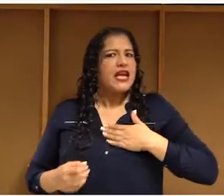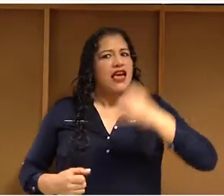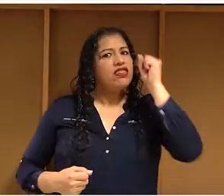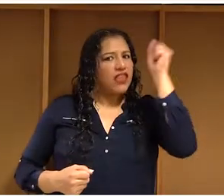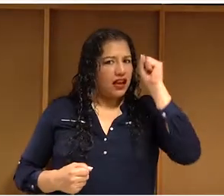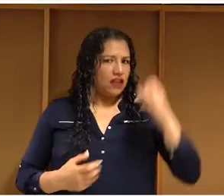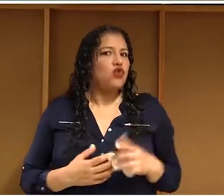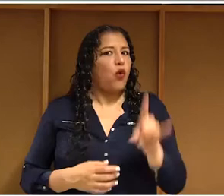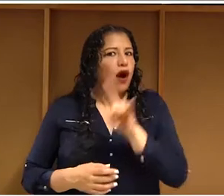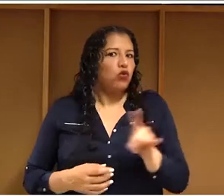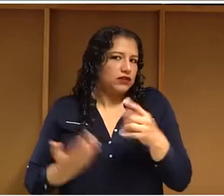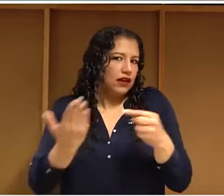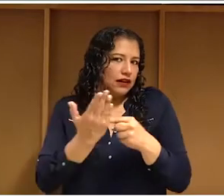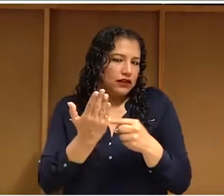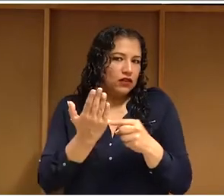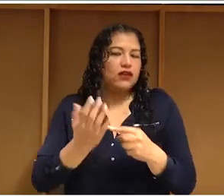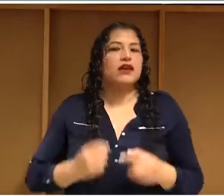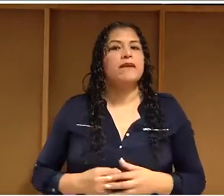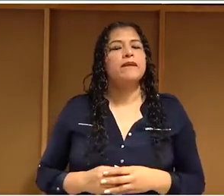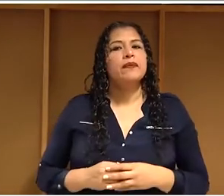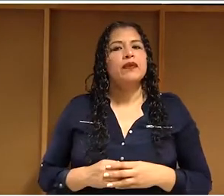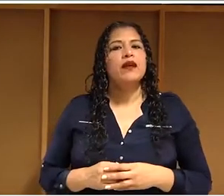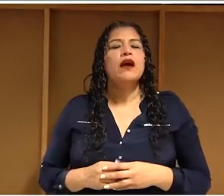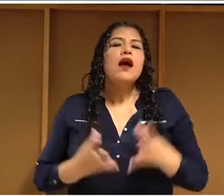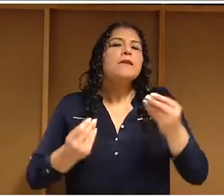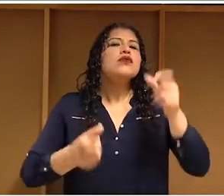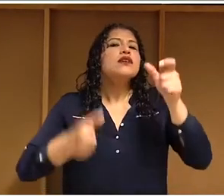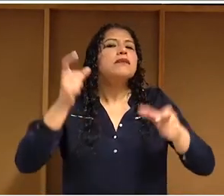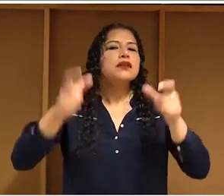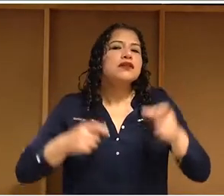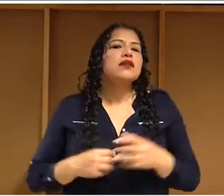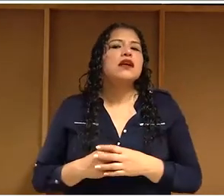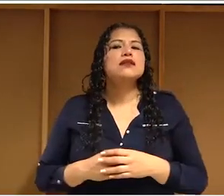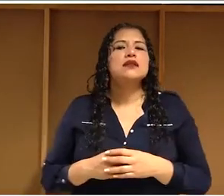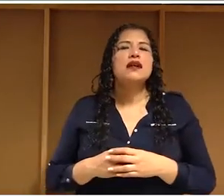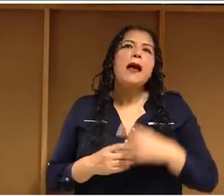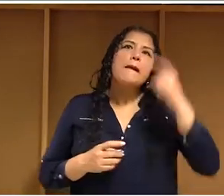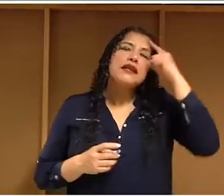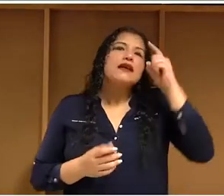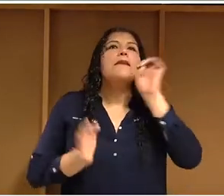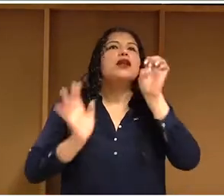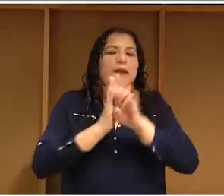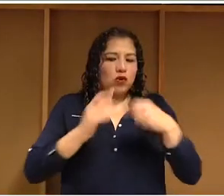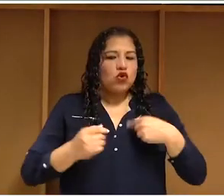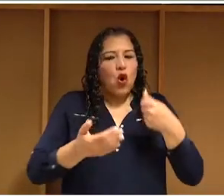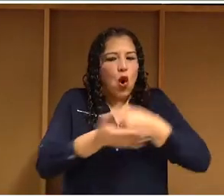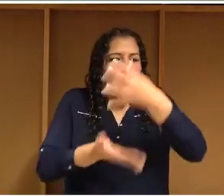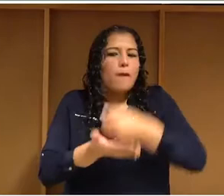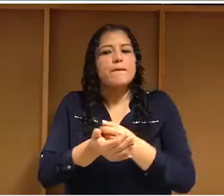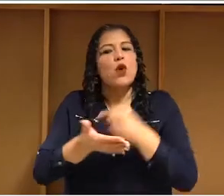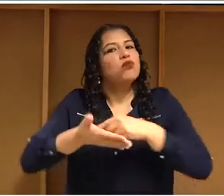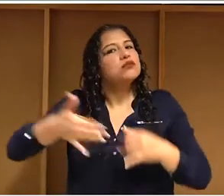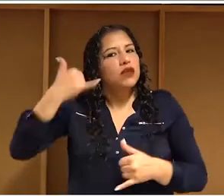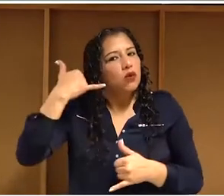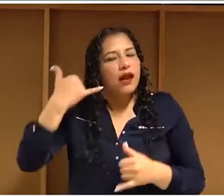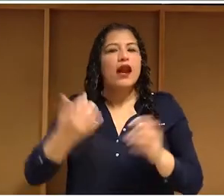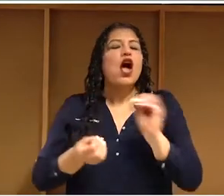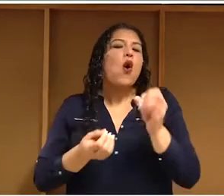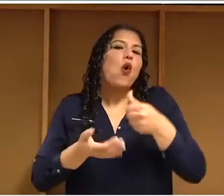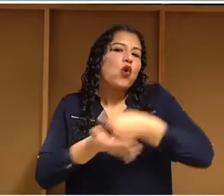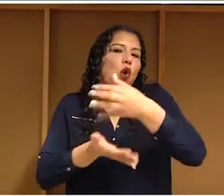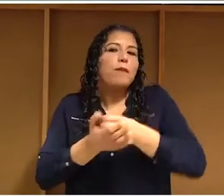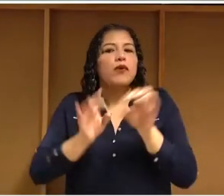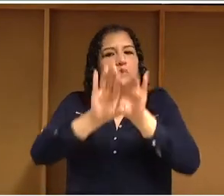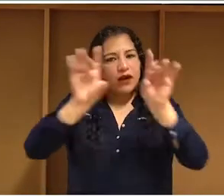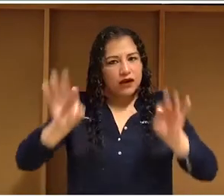que es algo que mucha gente no tiene tan claro. Mucha gente piensa que nosotros, cuando compramos un celular, o cuando compramos una computadora, o nos hacemos miembros de una